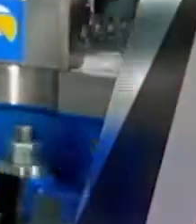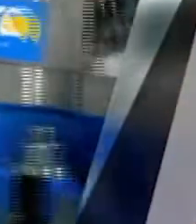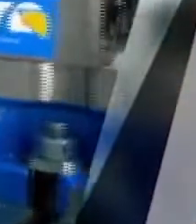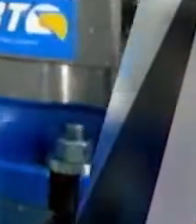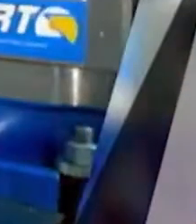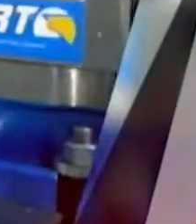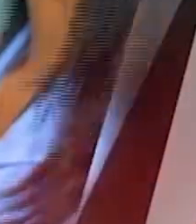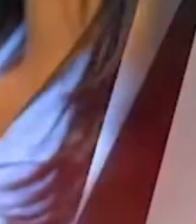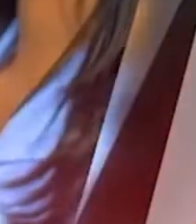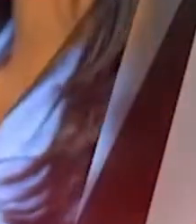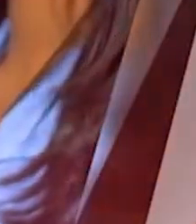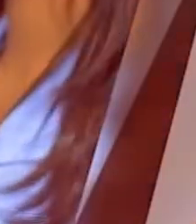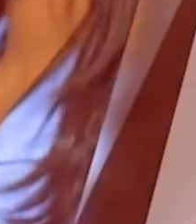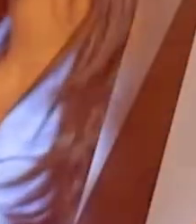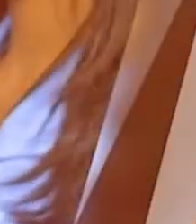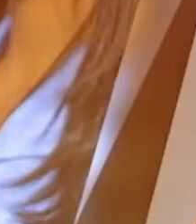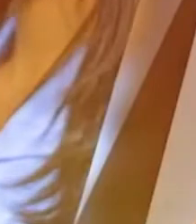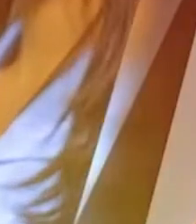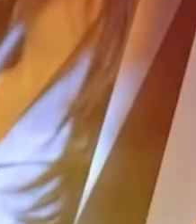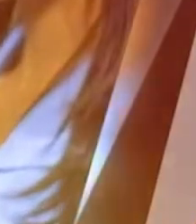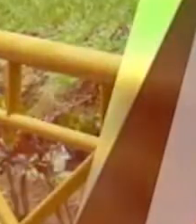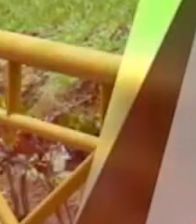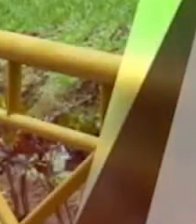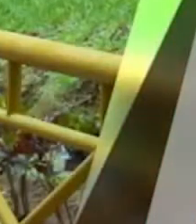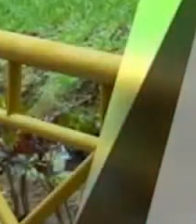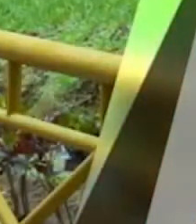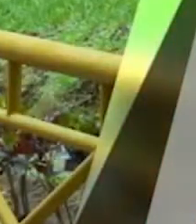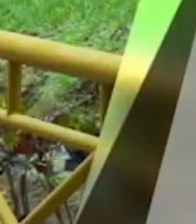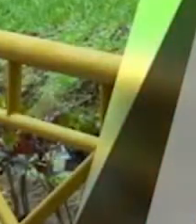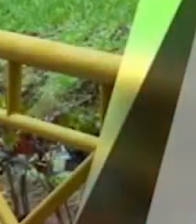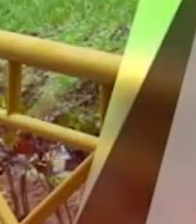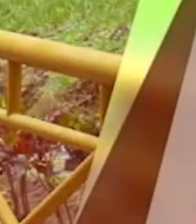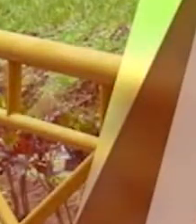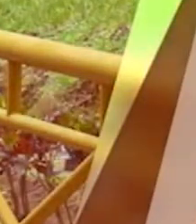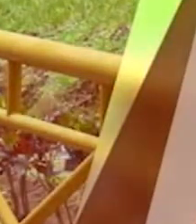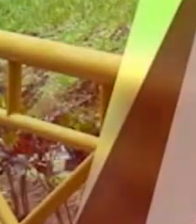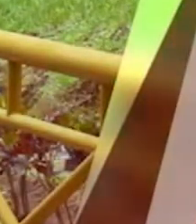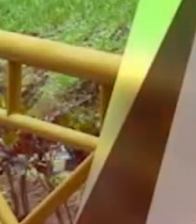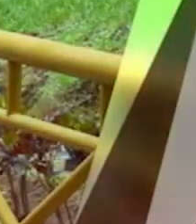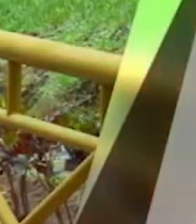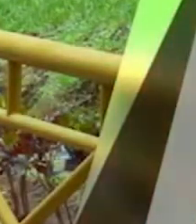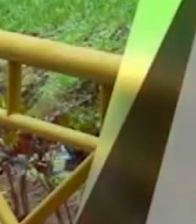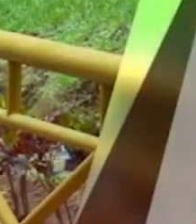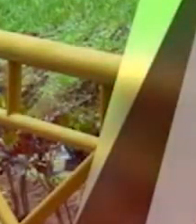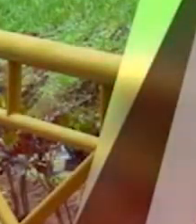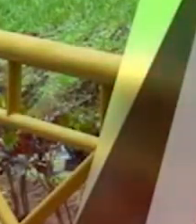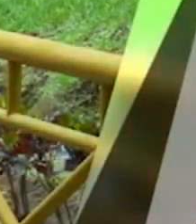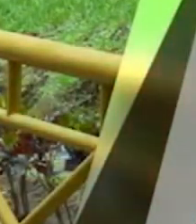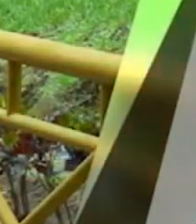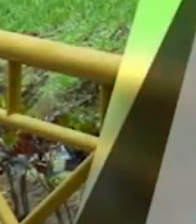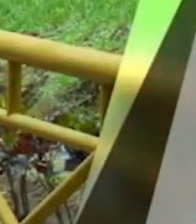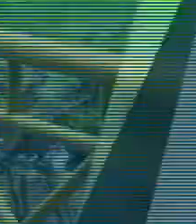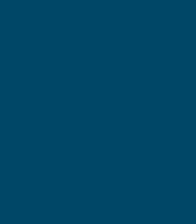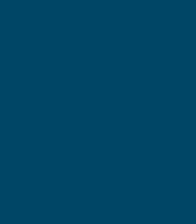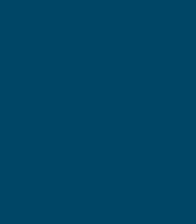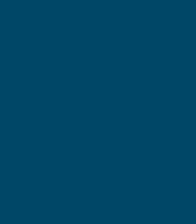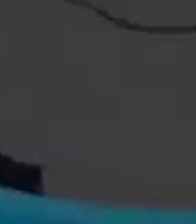tecnología e innovación. Para más información, www.ina.ac.cr